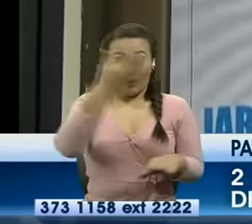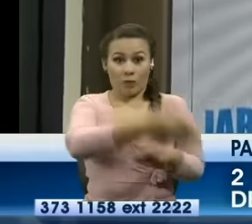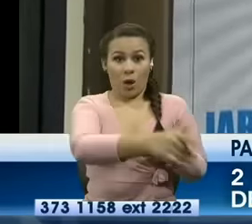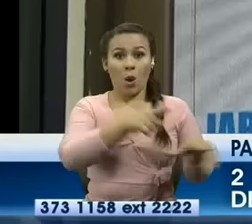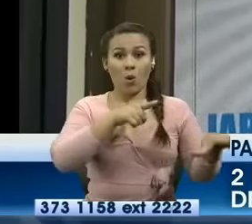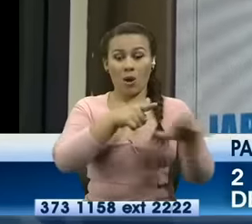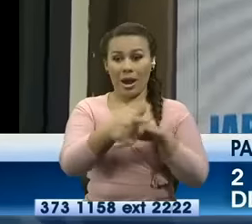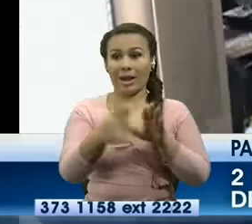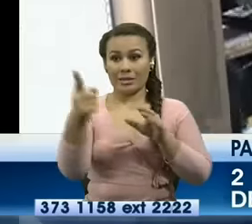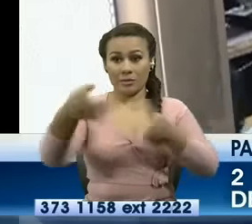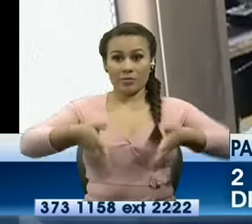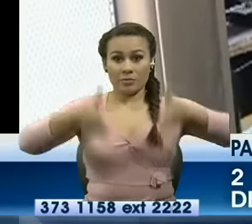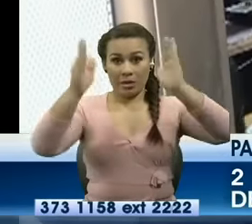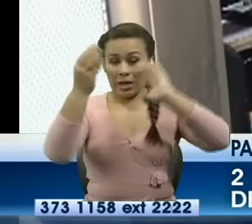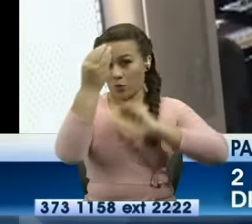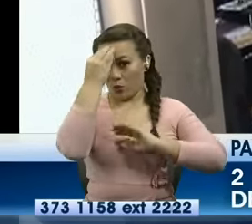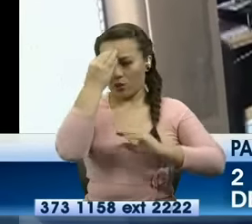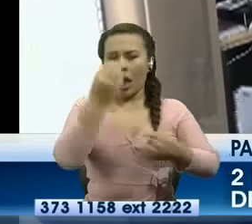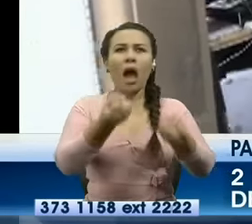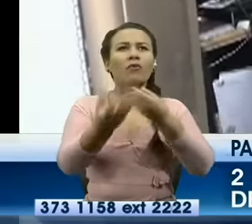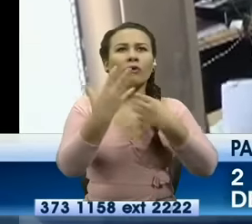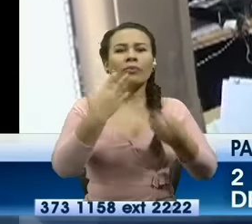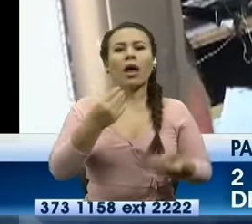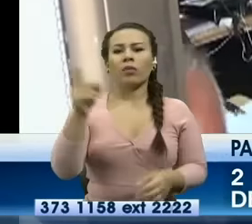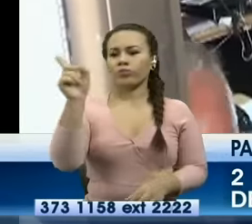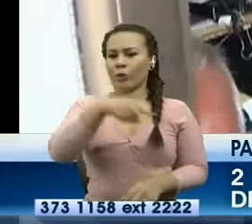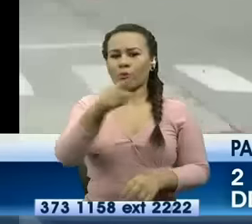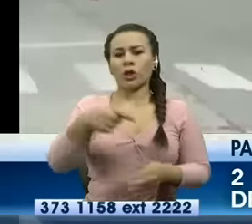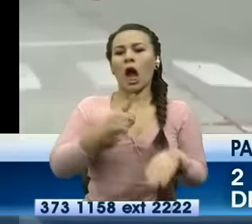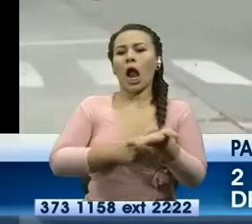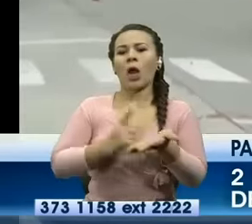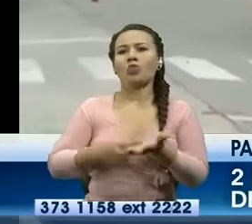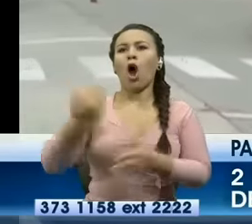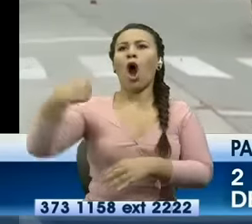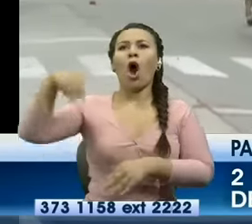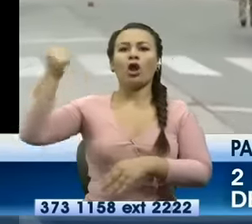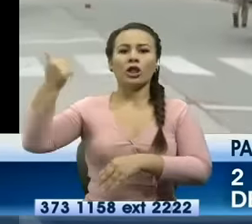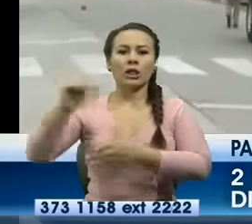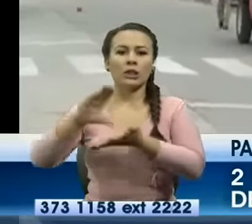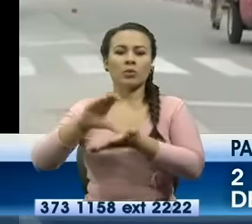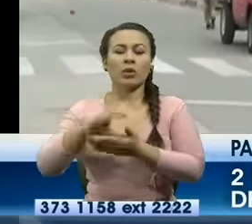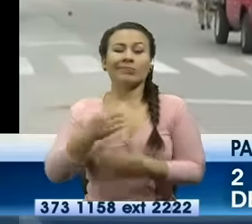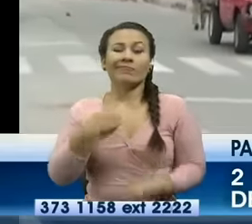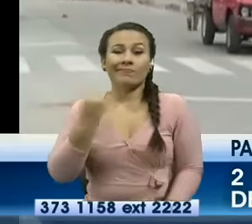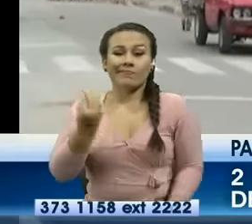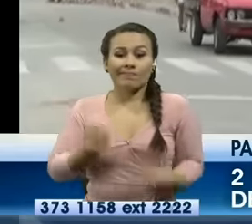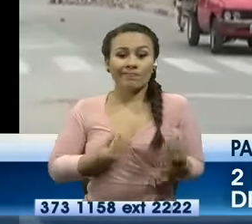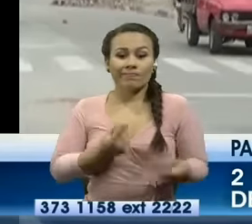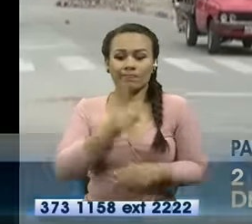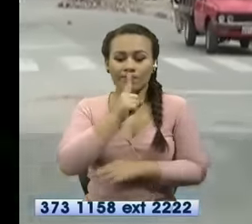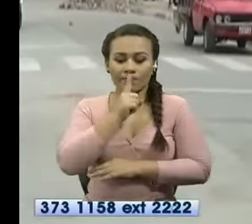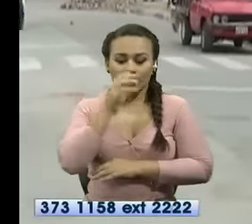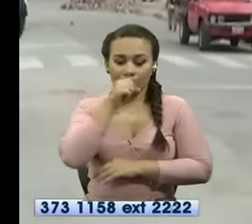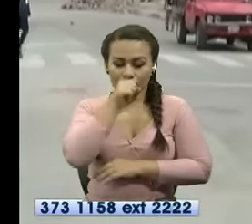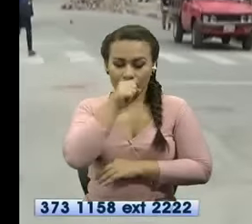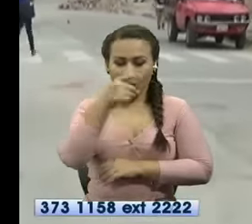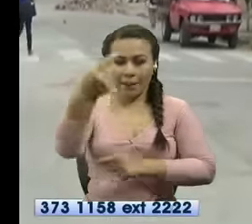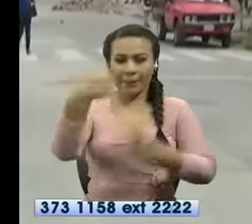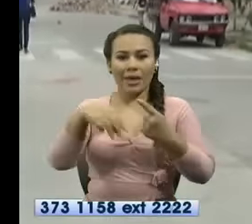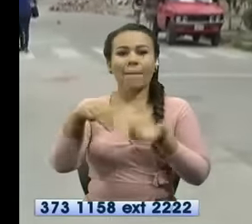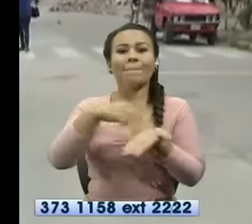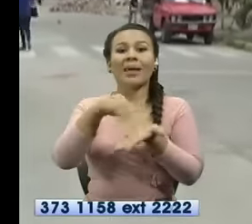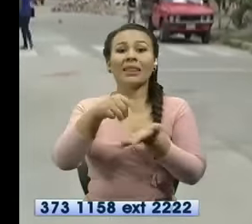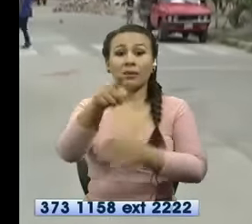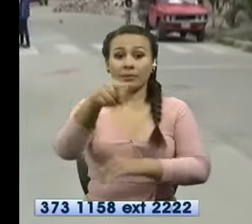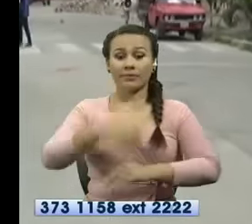de educación en Manta pero se nos informó se encontraba en una reunión fuera de la ciudad con cámaras Eduardo García desde Manta provincia de Manaví informó Wendy